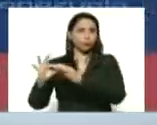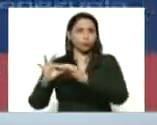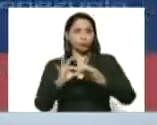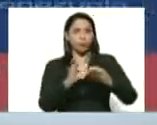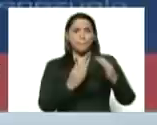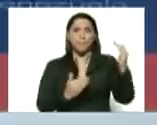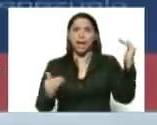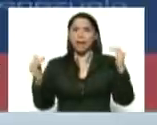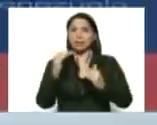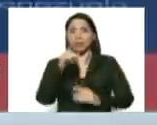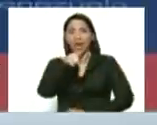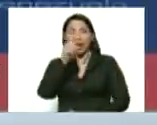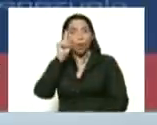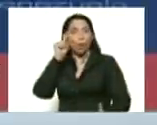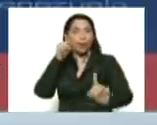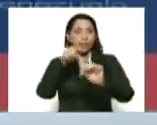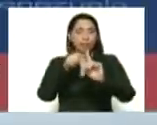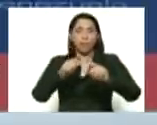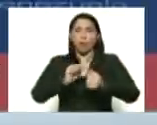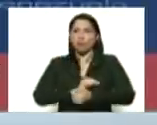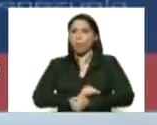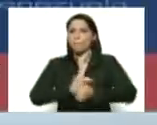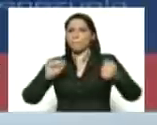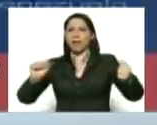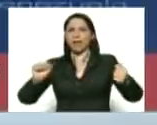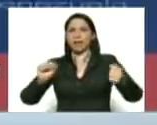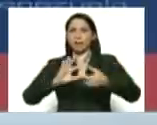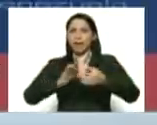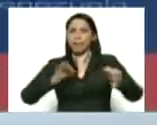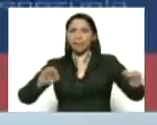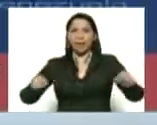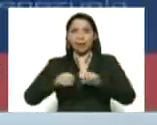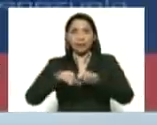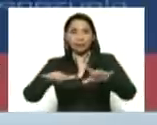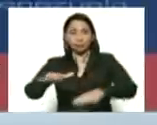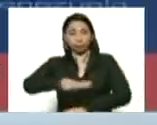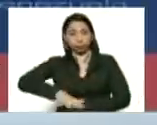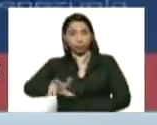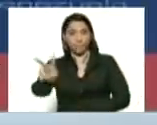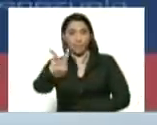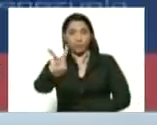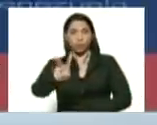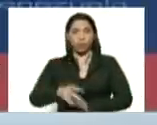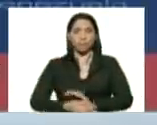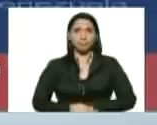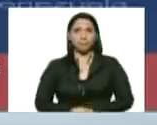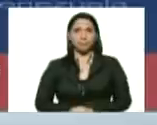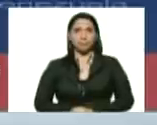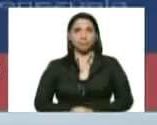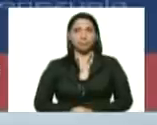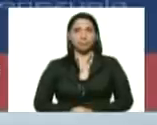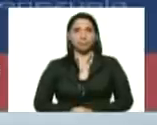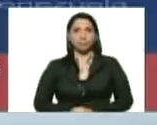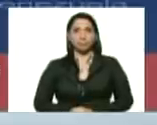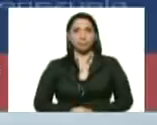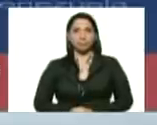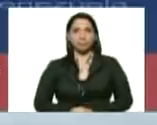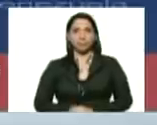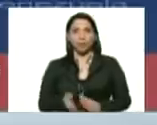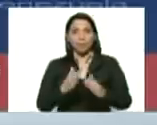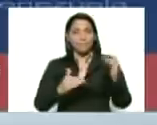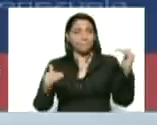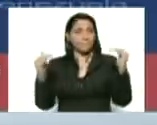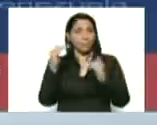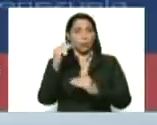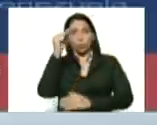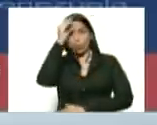ese objetivo de romper las cadenas de transmisión en todo el territorio nacional. Con máxima con máxima